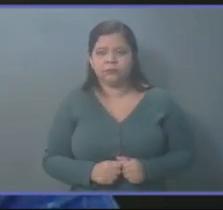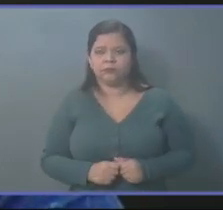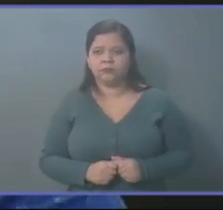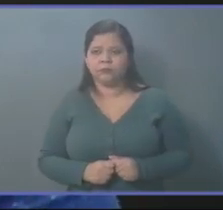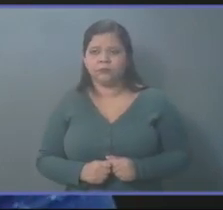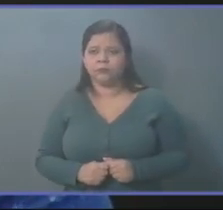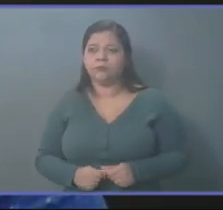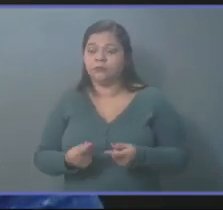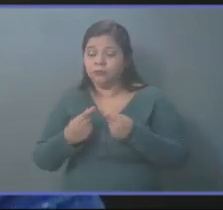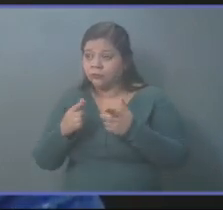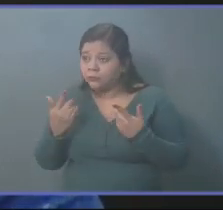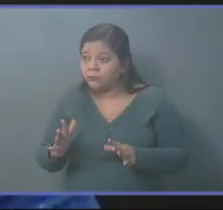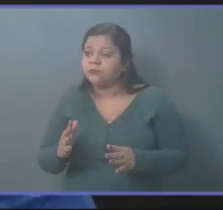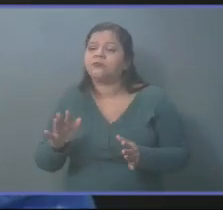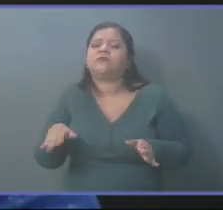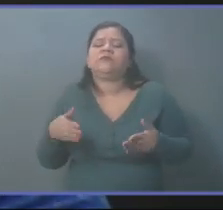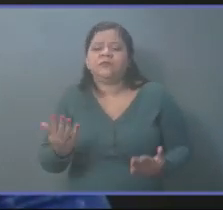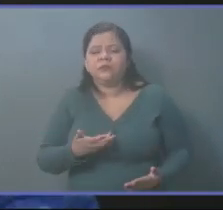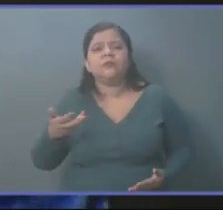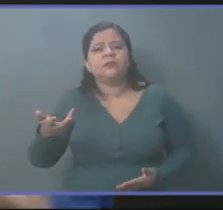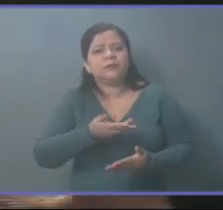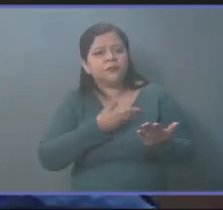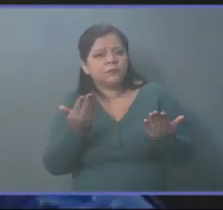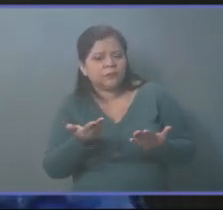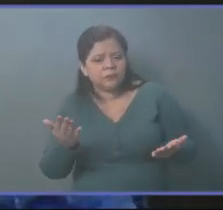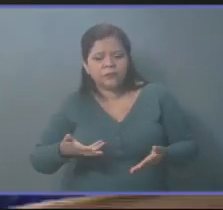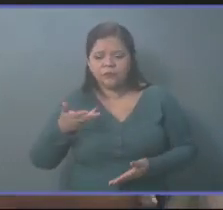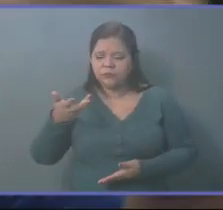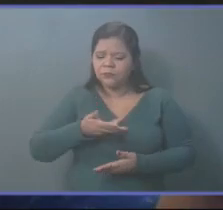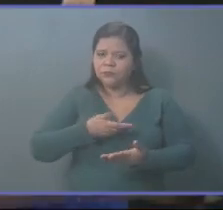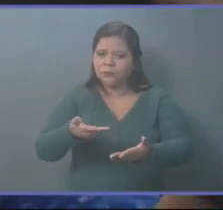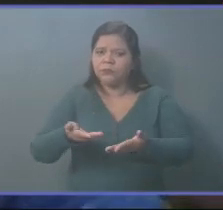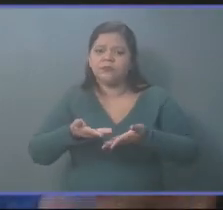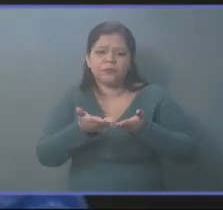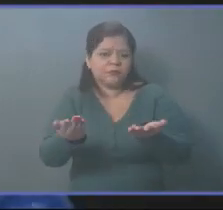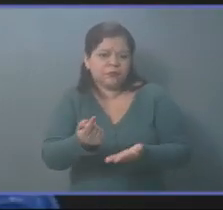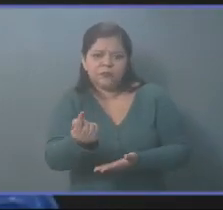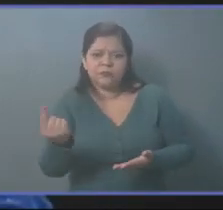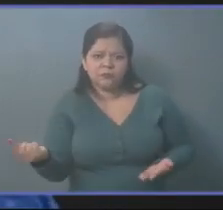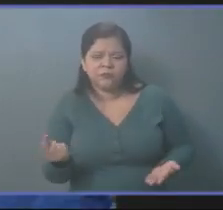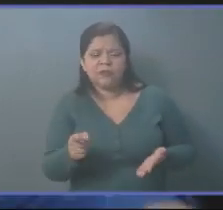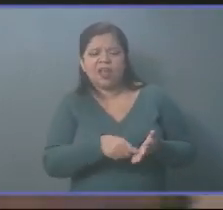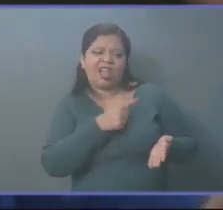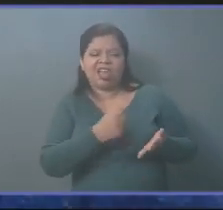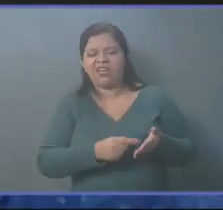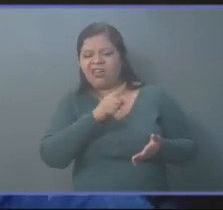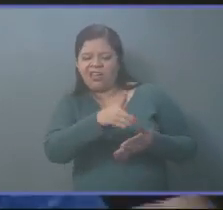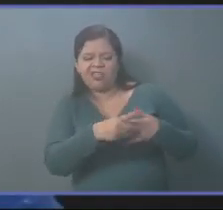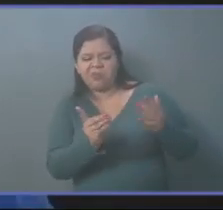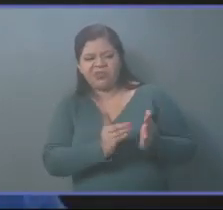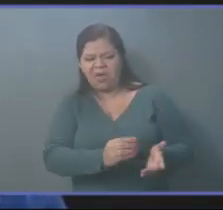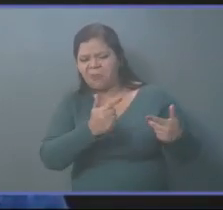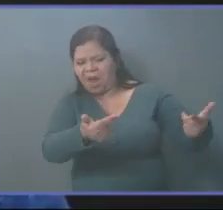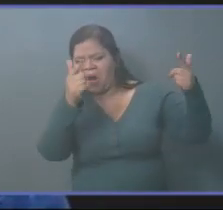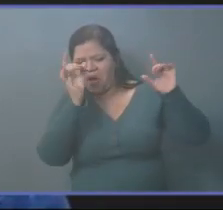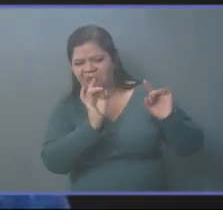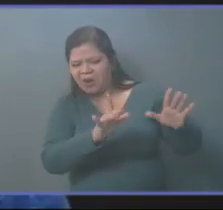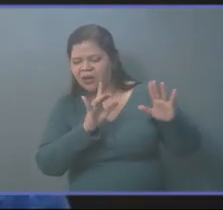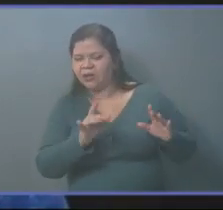Y entonces, ¿qué moral tenemos si en bandeja nos servimos para que la población salvadoreña diga que los diputados son lo peor que hay?